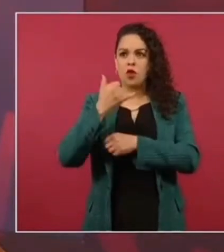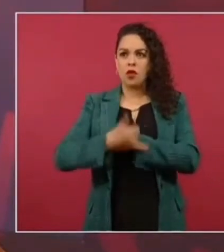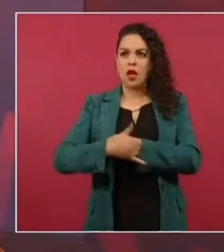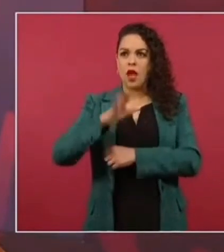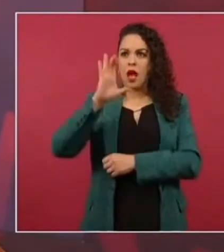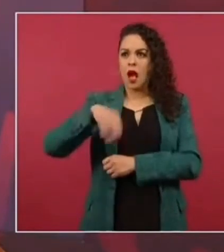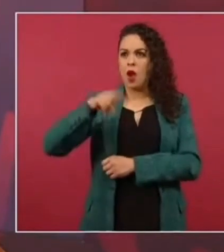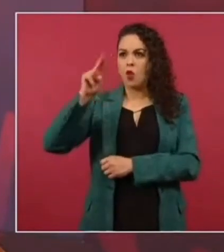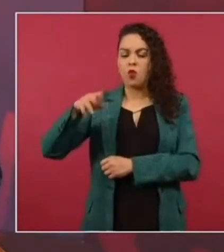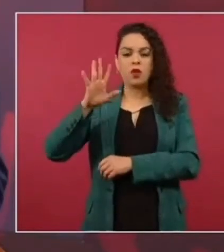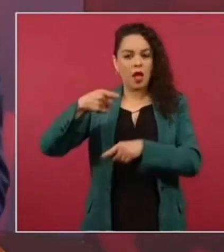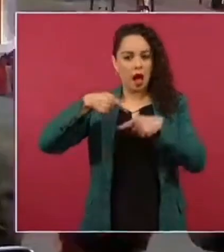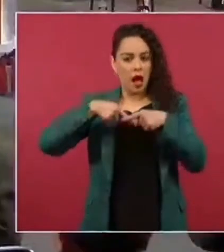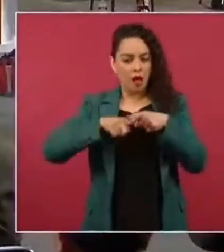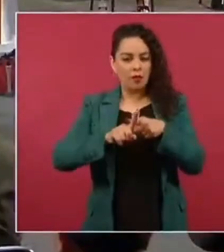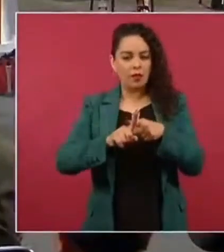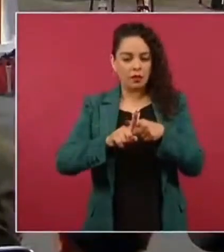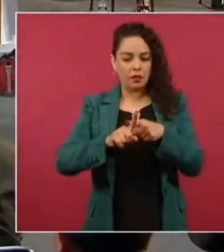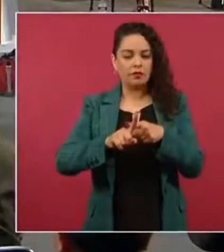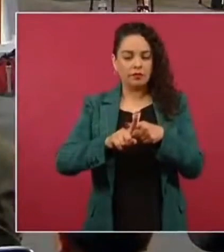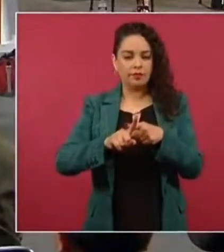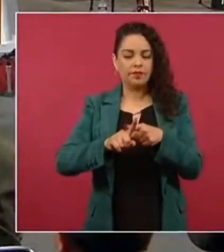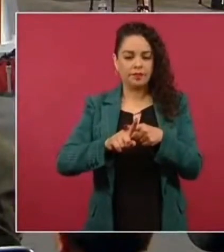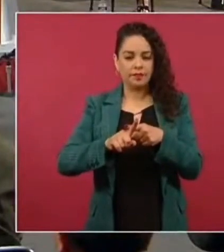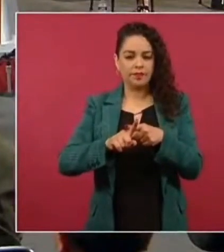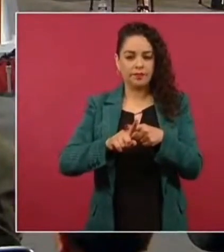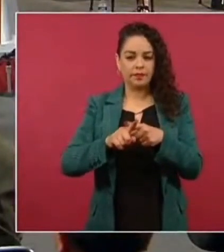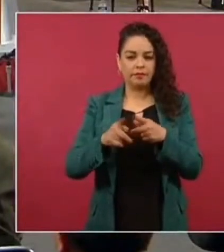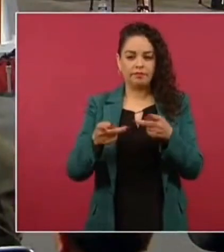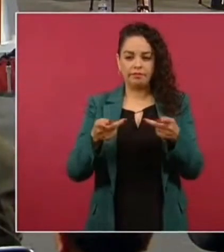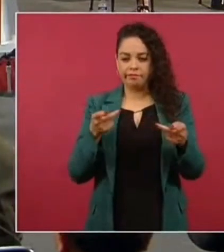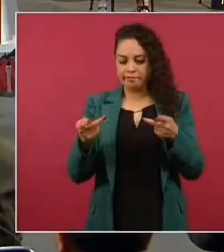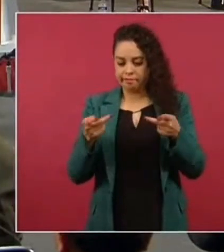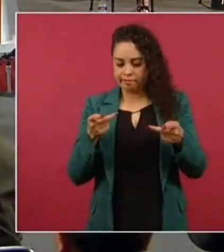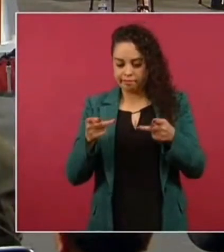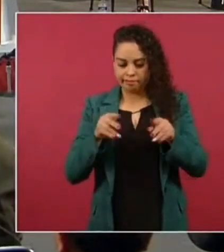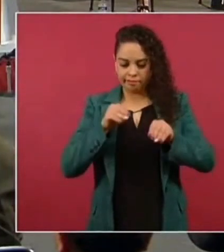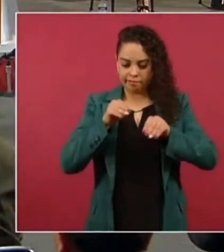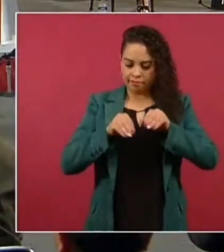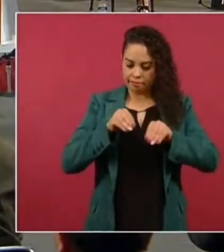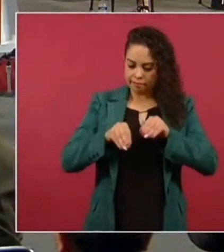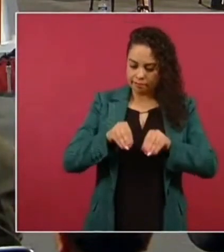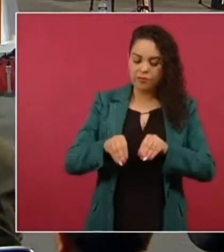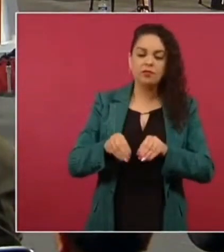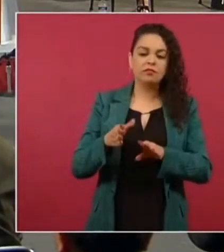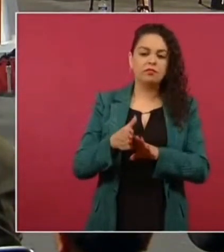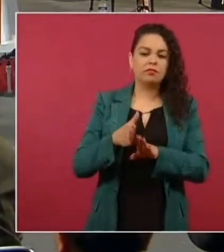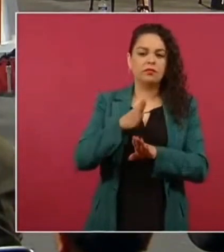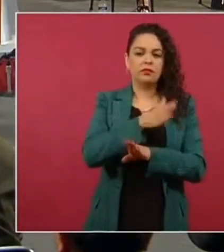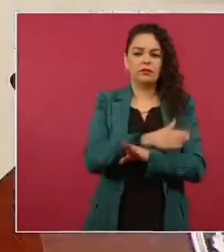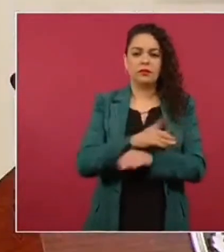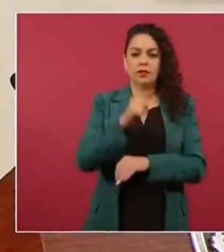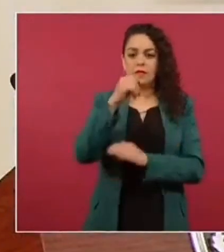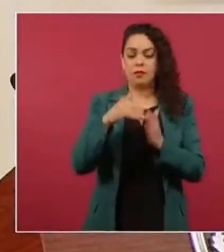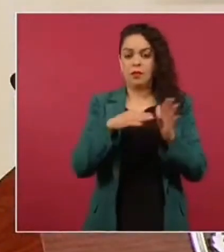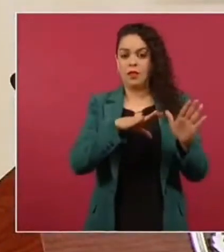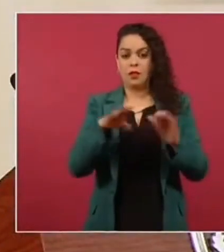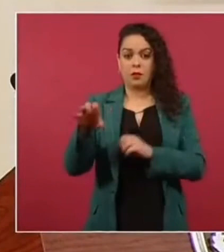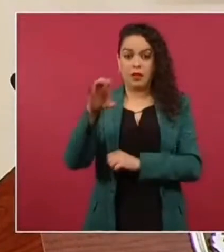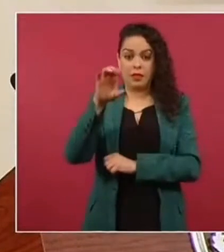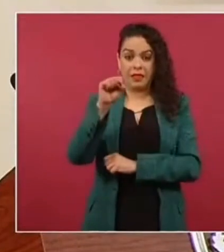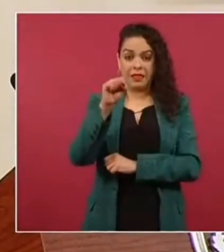Se empezó a definir a finales de los 60. y comenzó